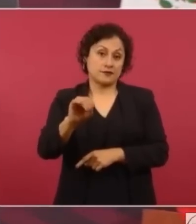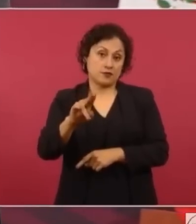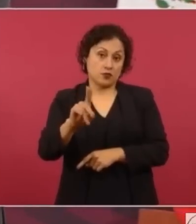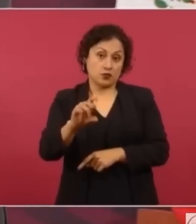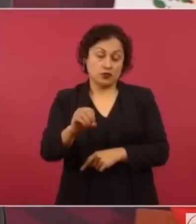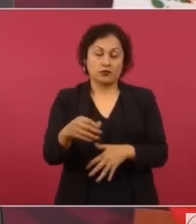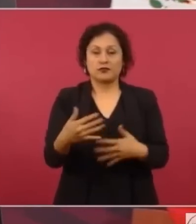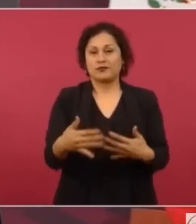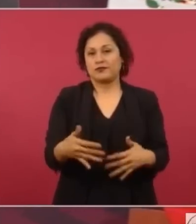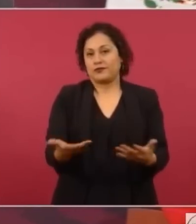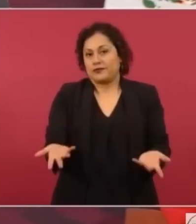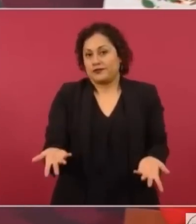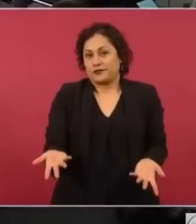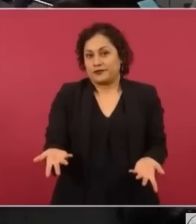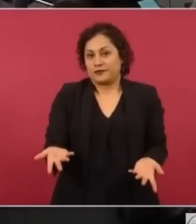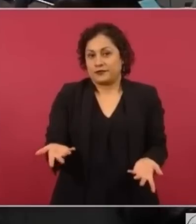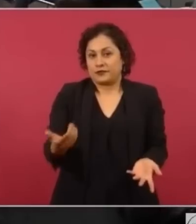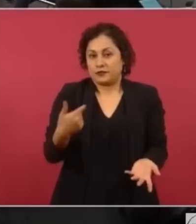Hasta ahora lo sé.